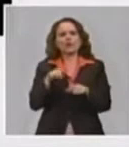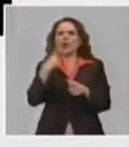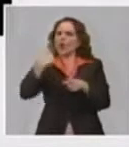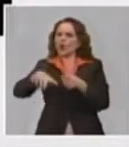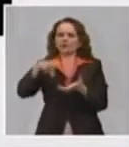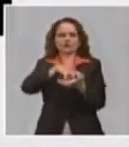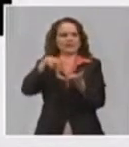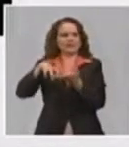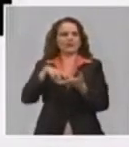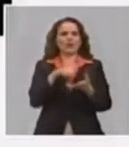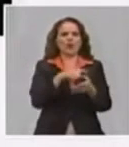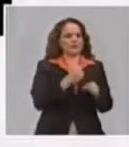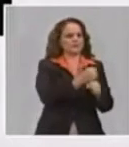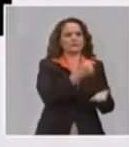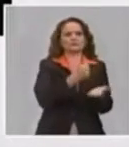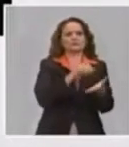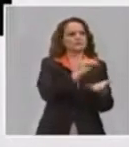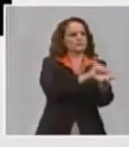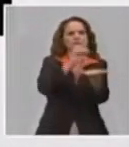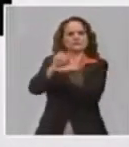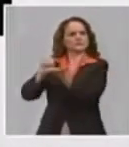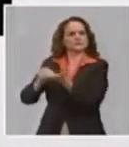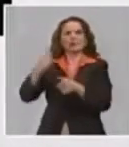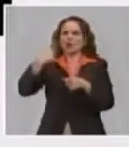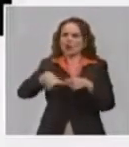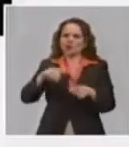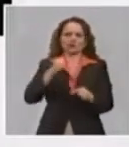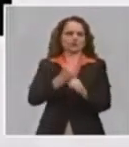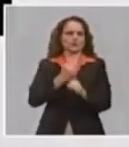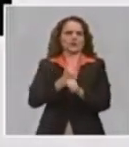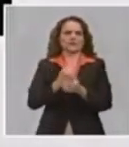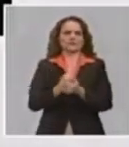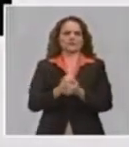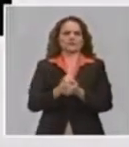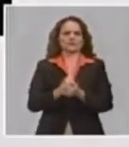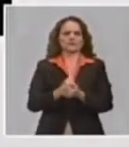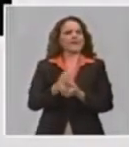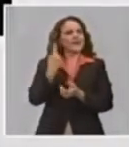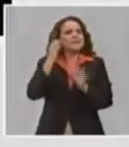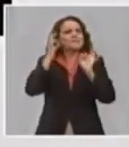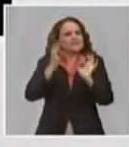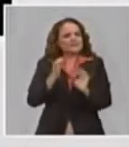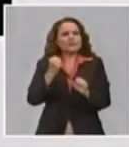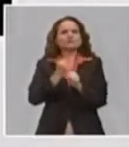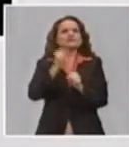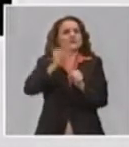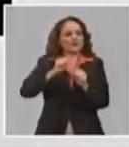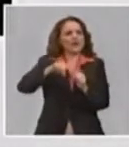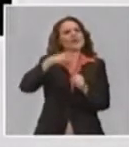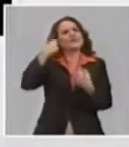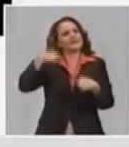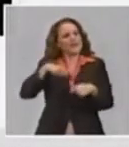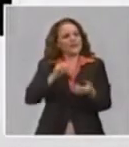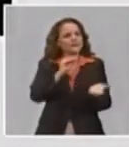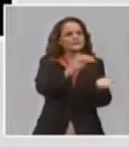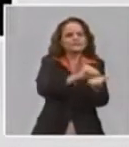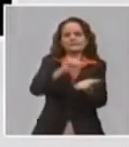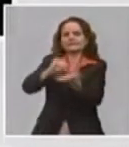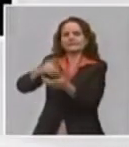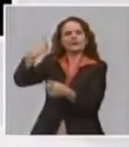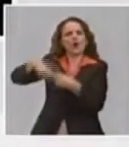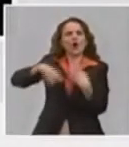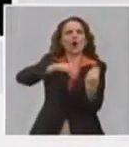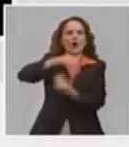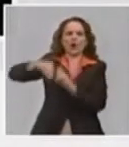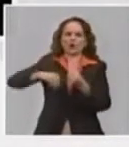O sea, el 29% reubicado. Esto debía ser más. Realmente debía haber muchos trabajadores más reubicados porque sí